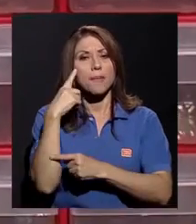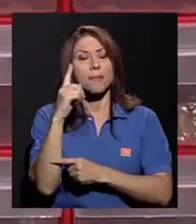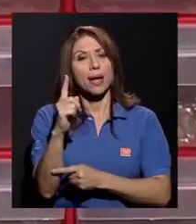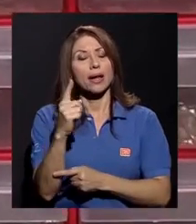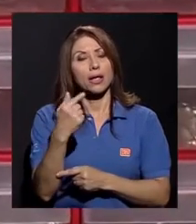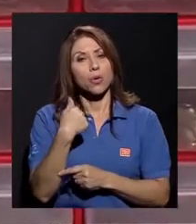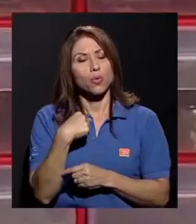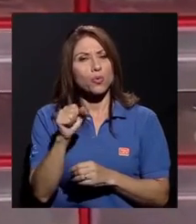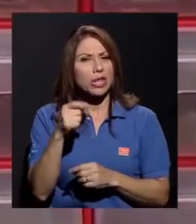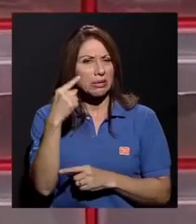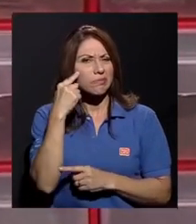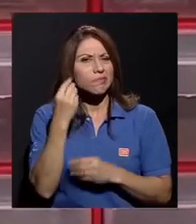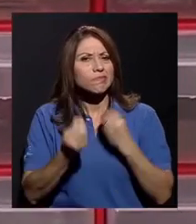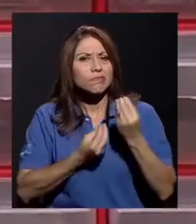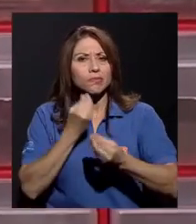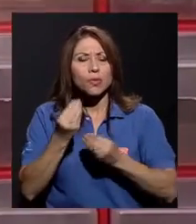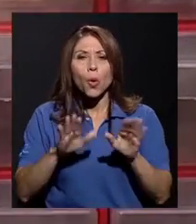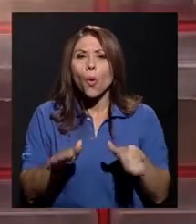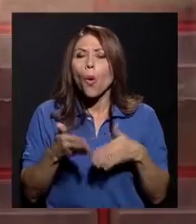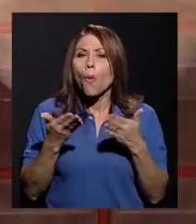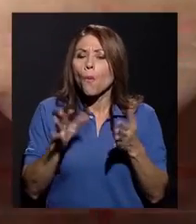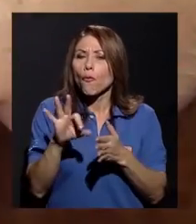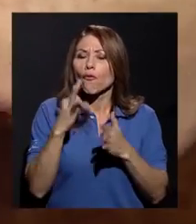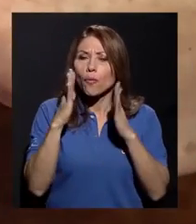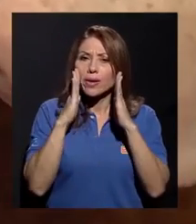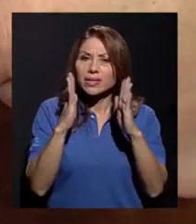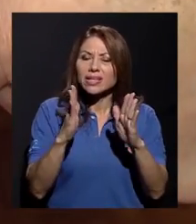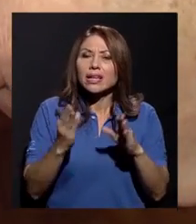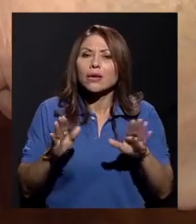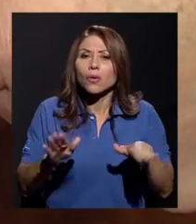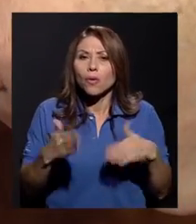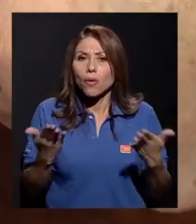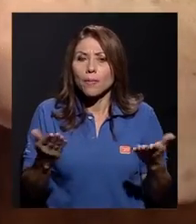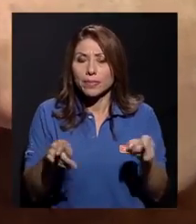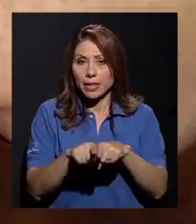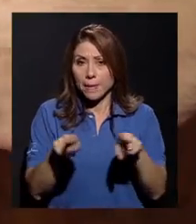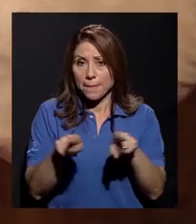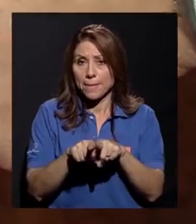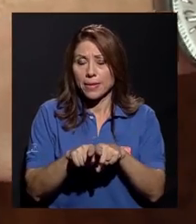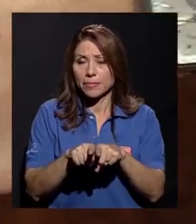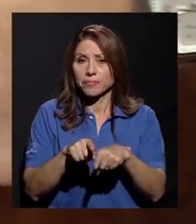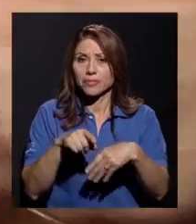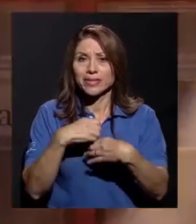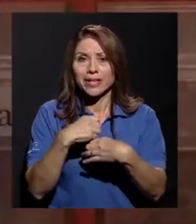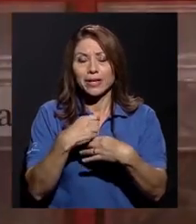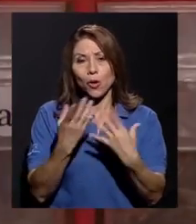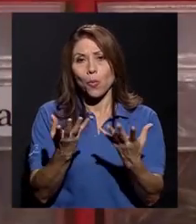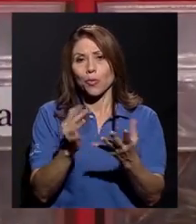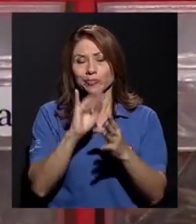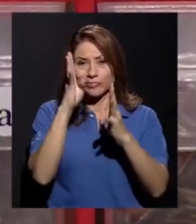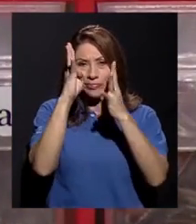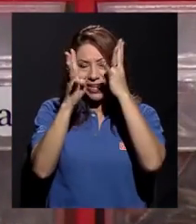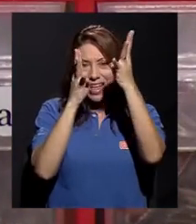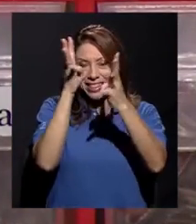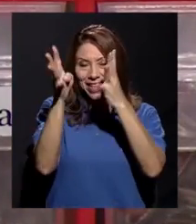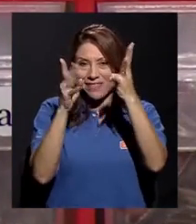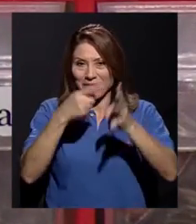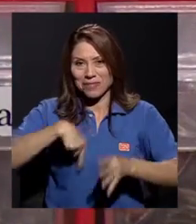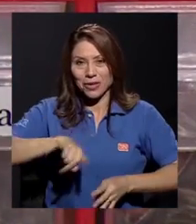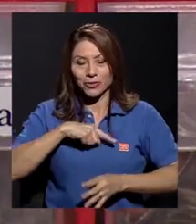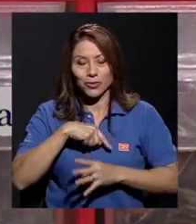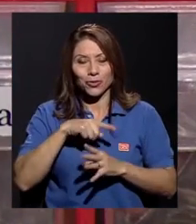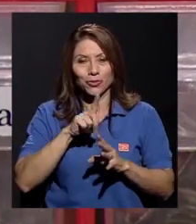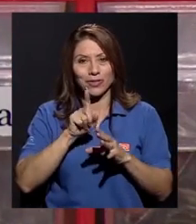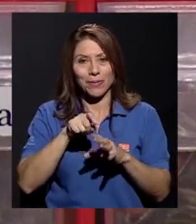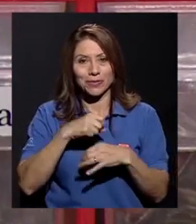dirigirse hacia cuáles intervenciones son las que uno va a realizar. También nos hizo como la parte creativa desarrollarla, porque no es algo que